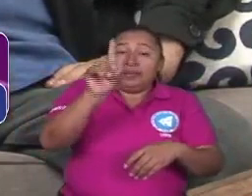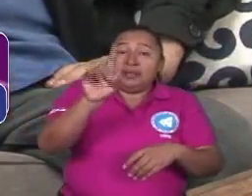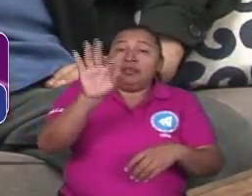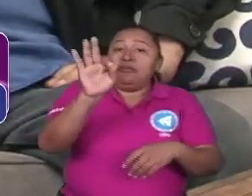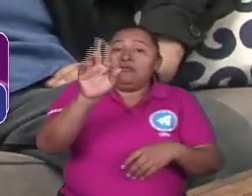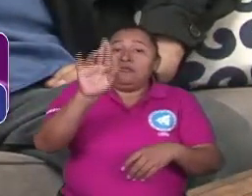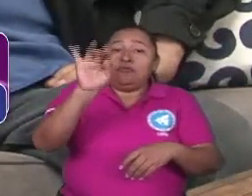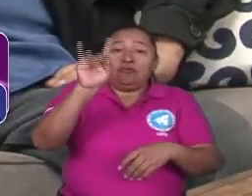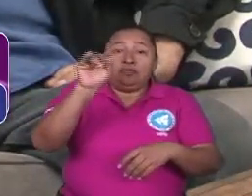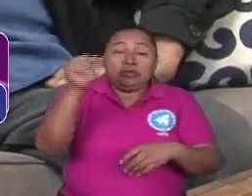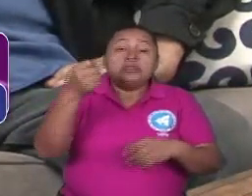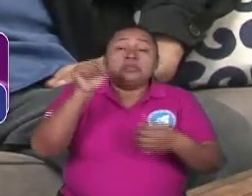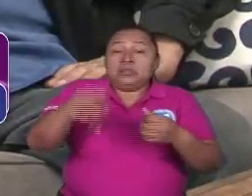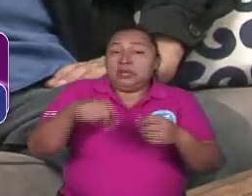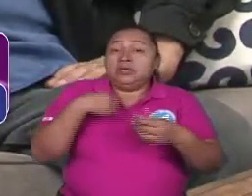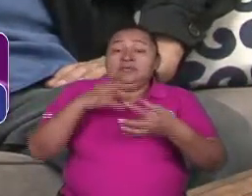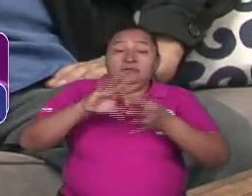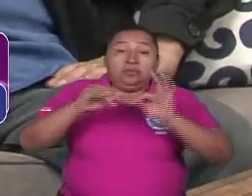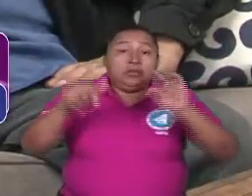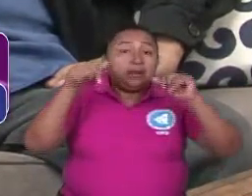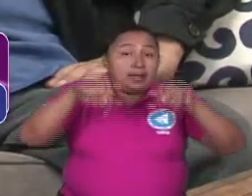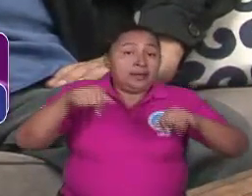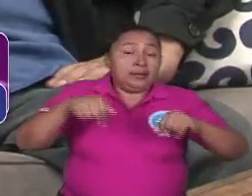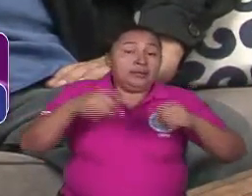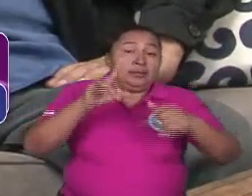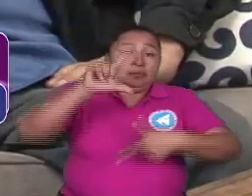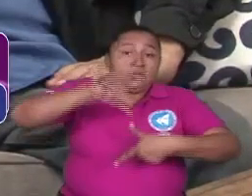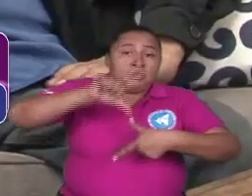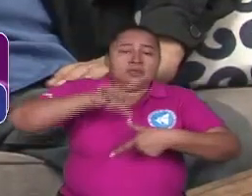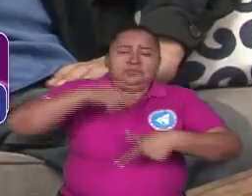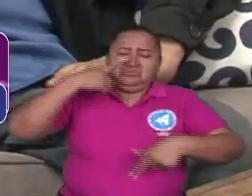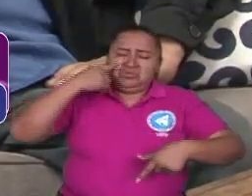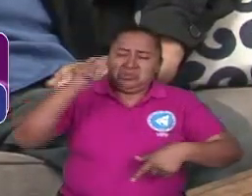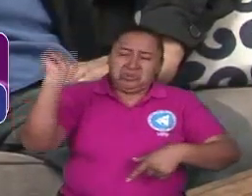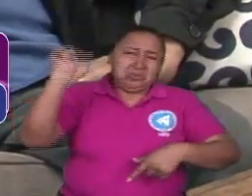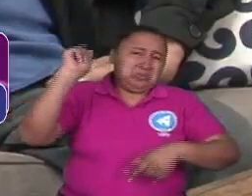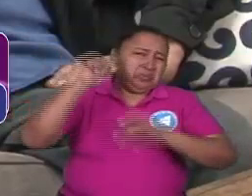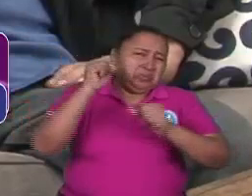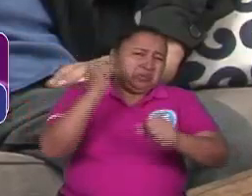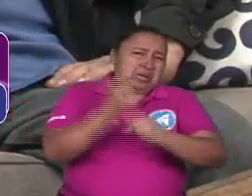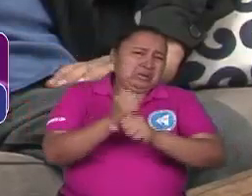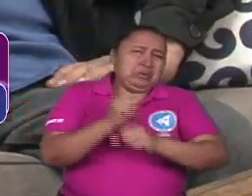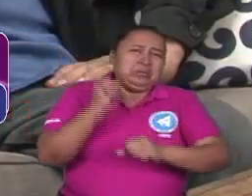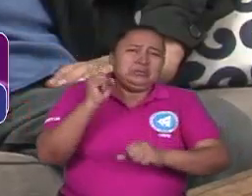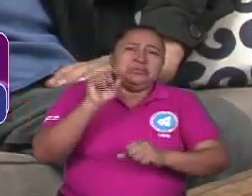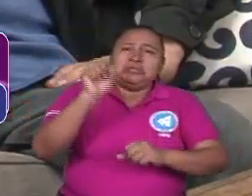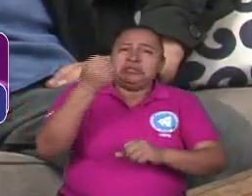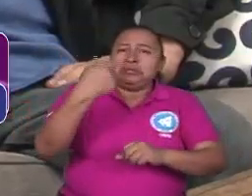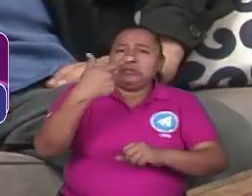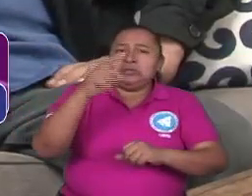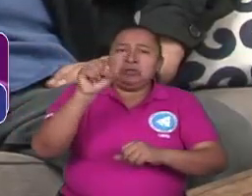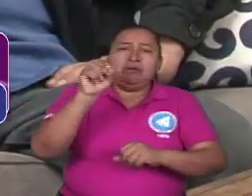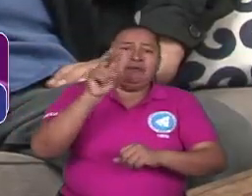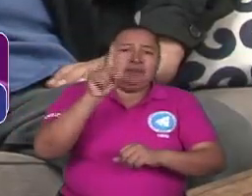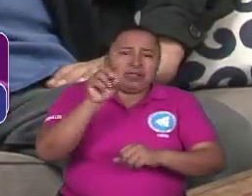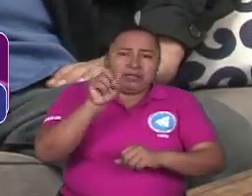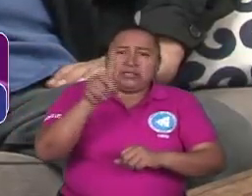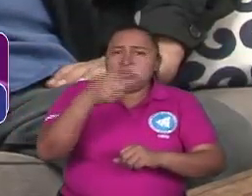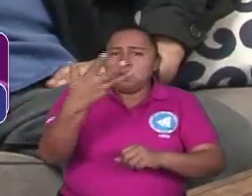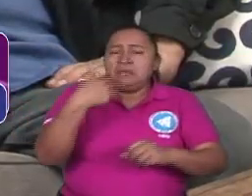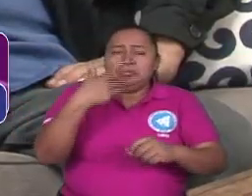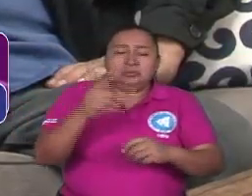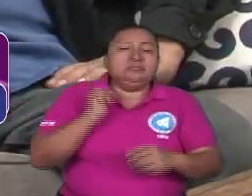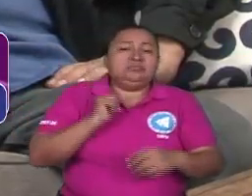de las otras fruteras aquí en América Latina son reconocidas desde comienzos del siglo pasado y efectivamente,